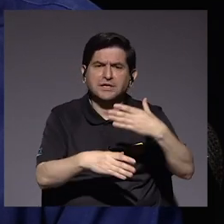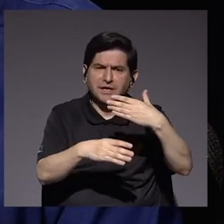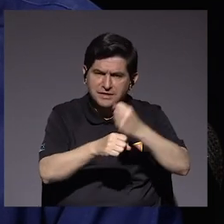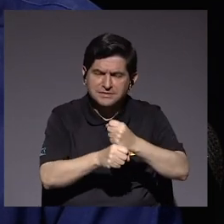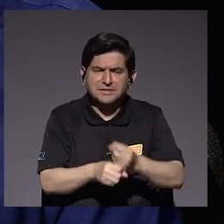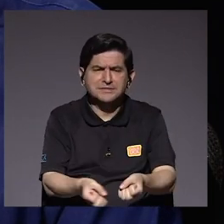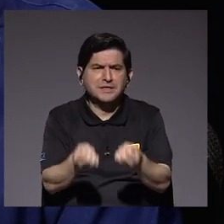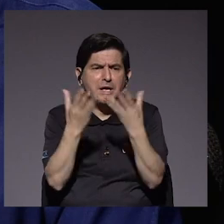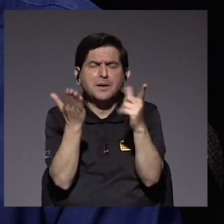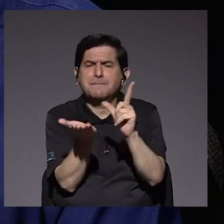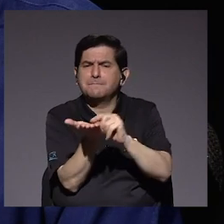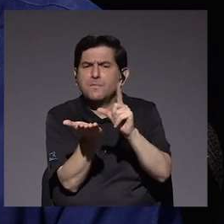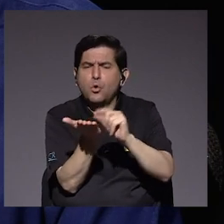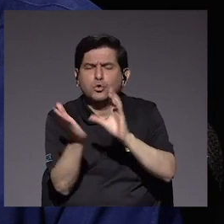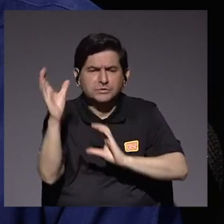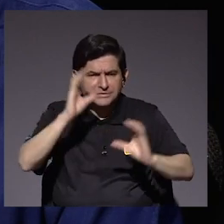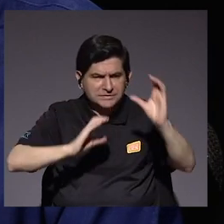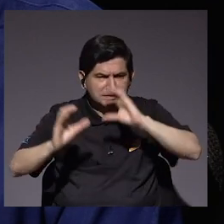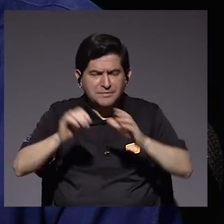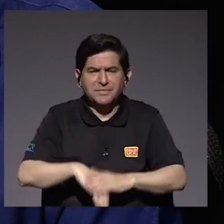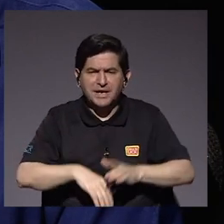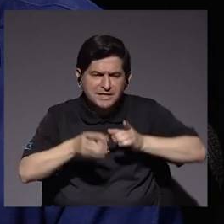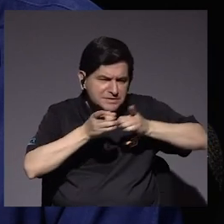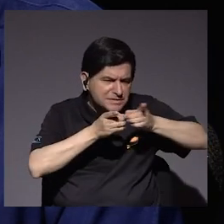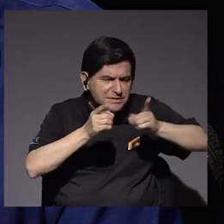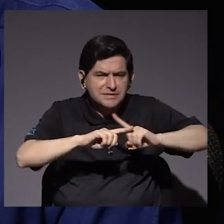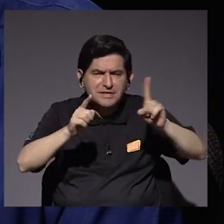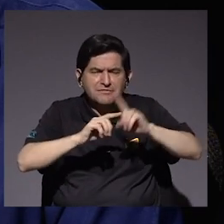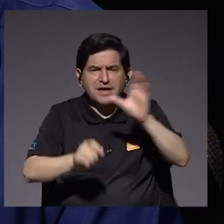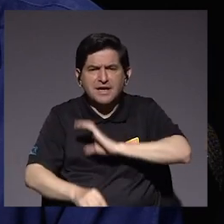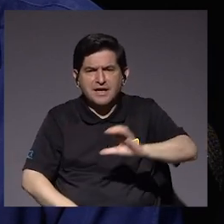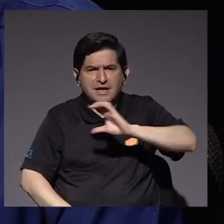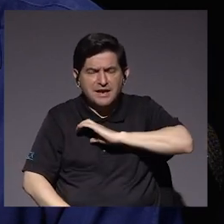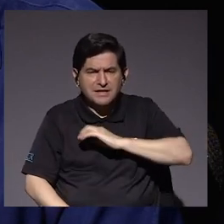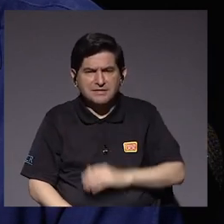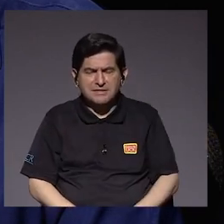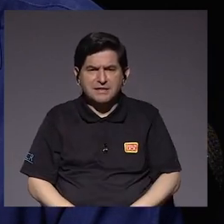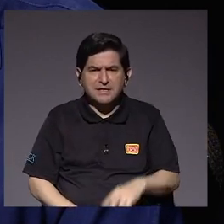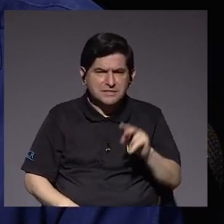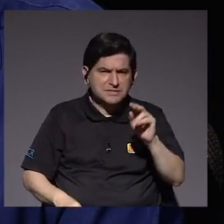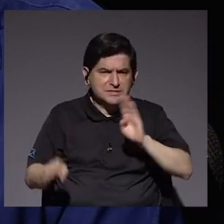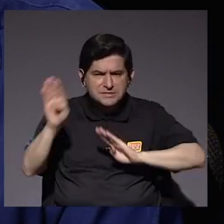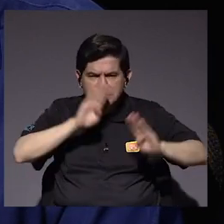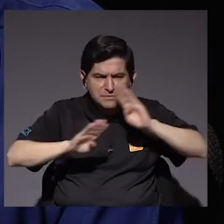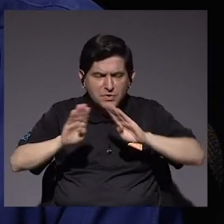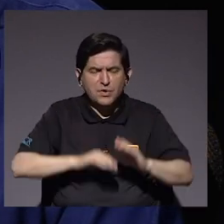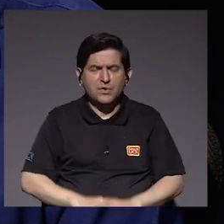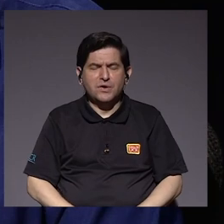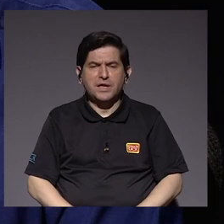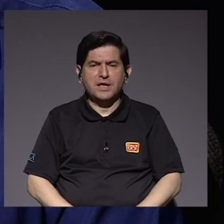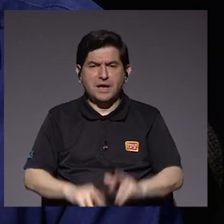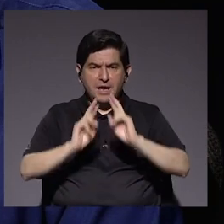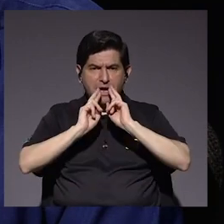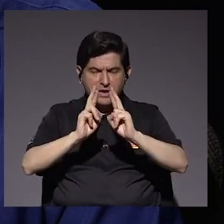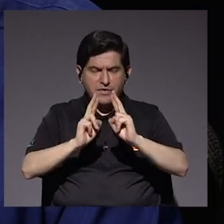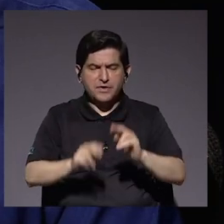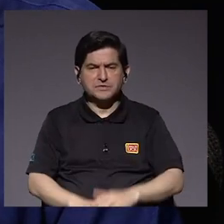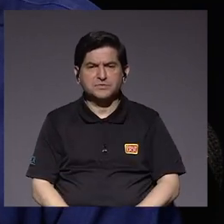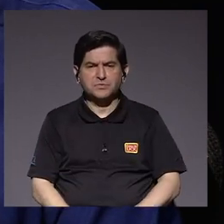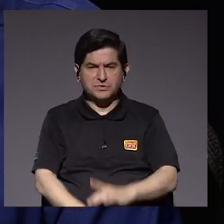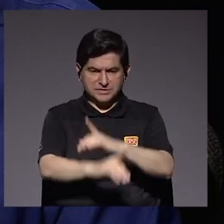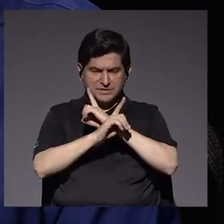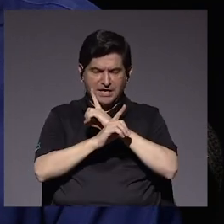muchas publicaciones científicas describiendo diferentes aspectos de la biología del virus, de la respuesta inmunológica al virus,